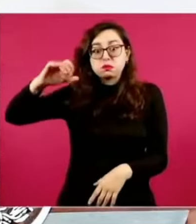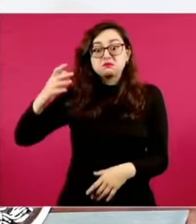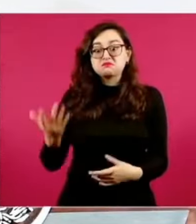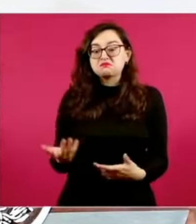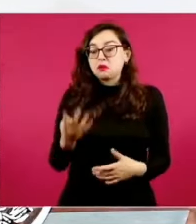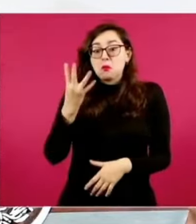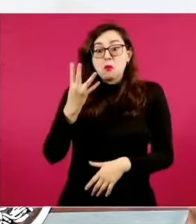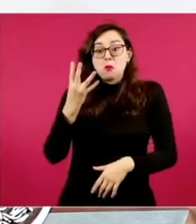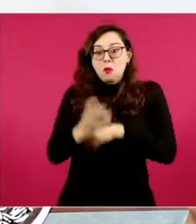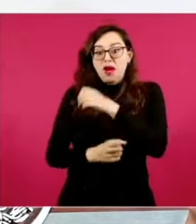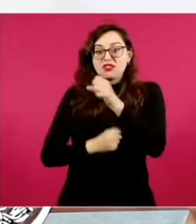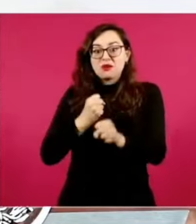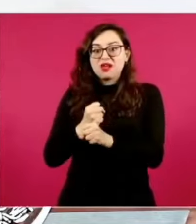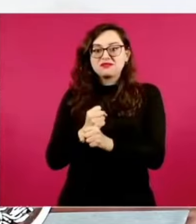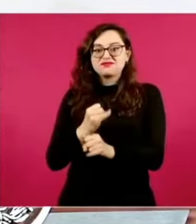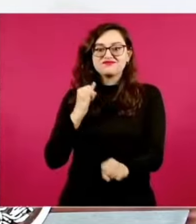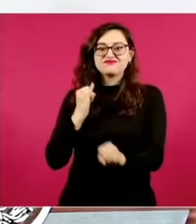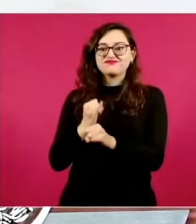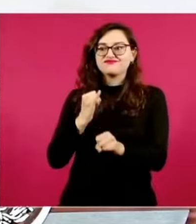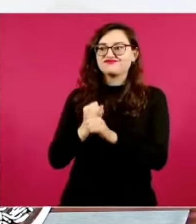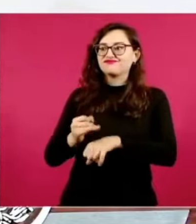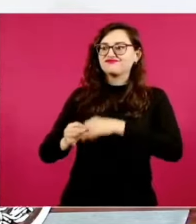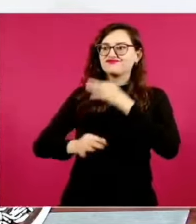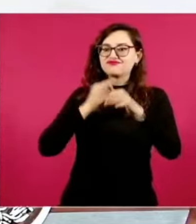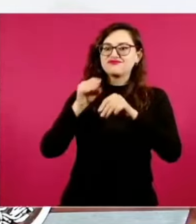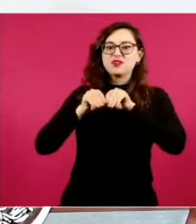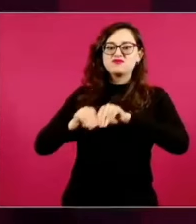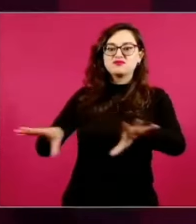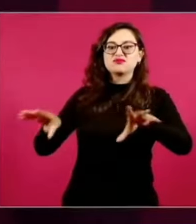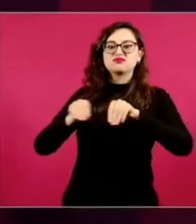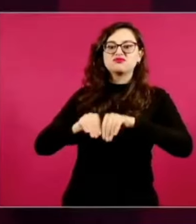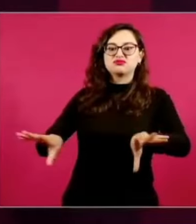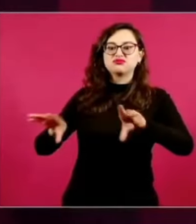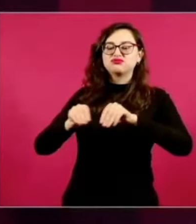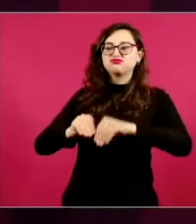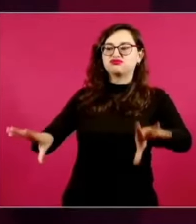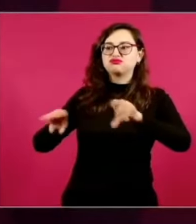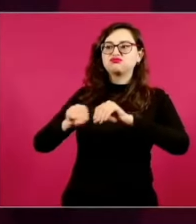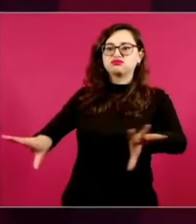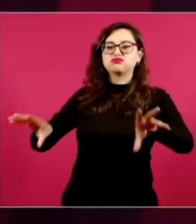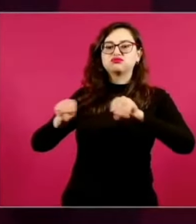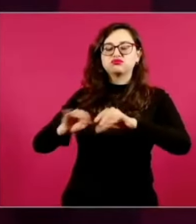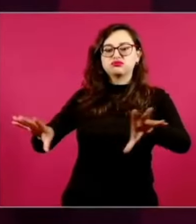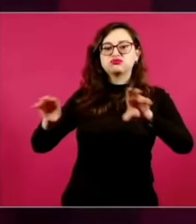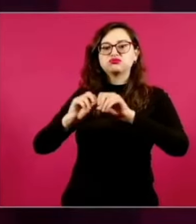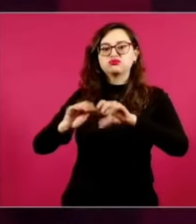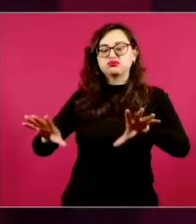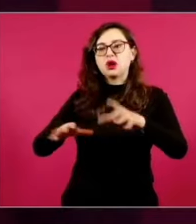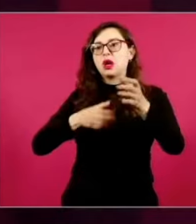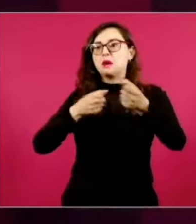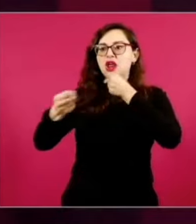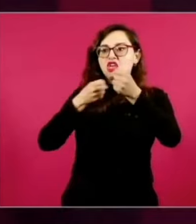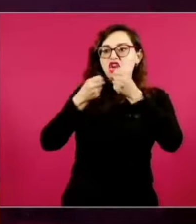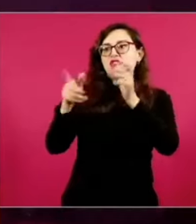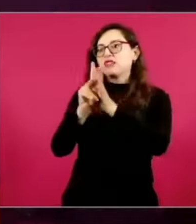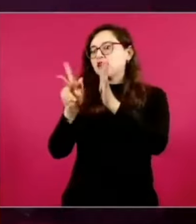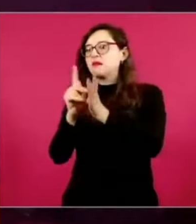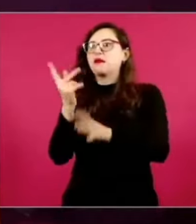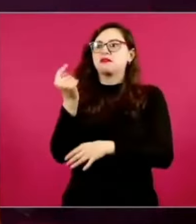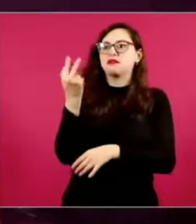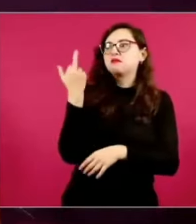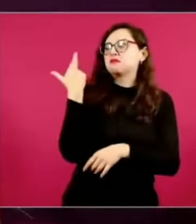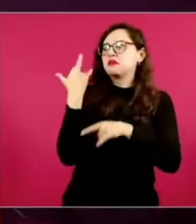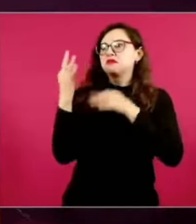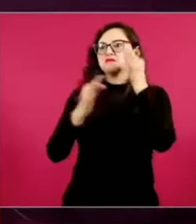cuatro años, con muchísimo vigor, con ayuda de las redes sociales, con ayuda de los medios de comunicación, pero sobre todo